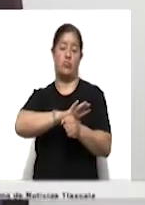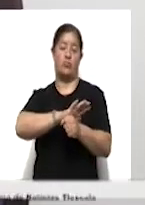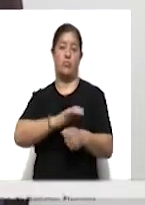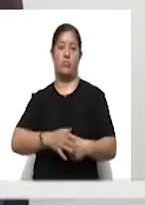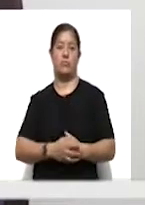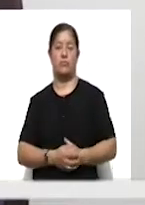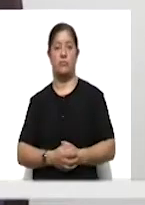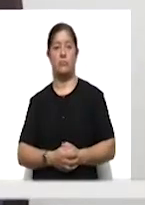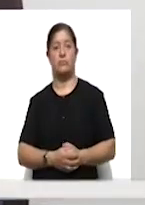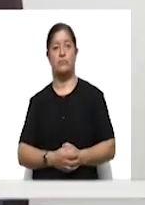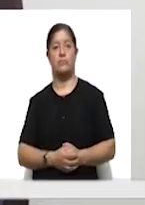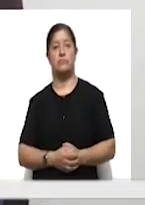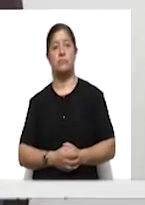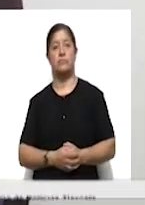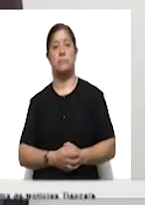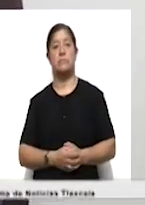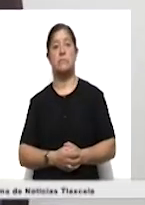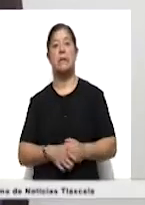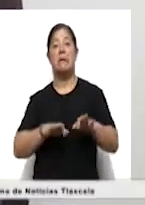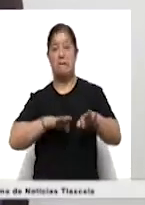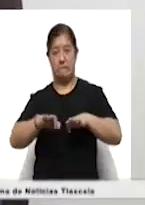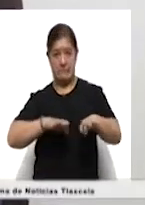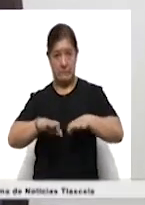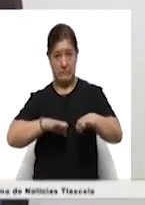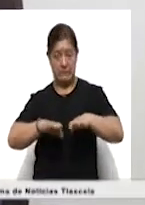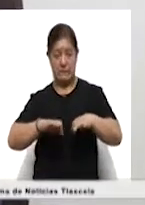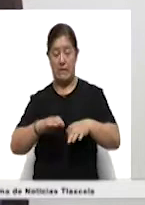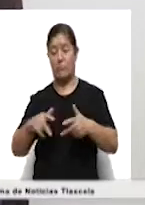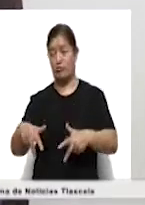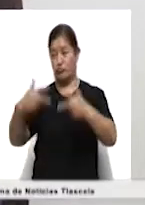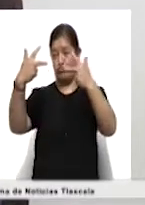el trabajo fue a distancia.